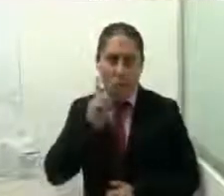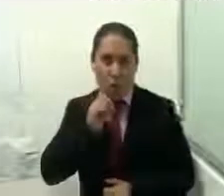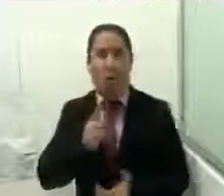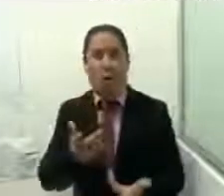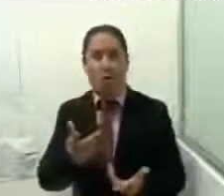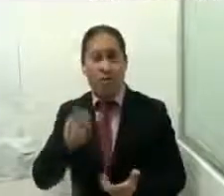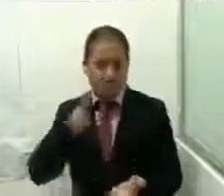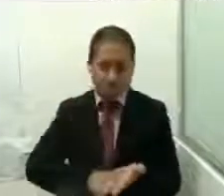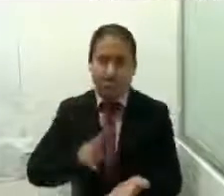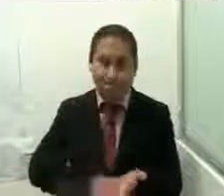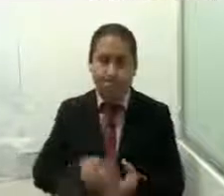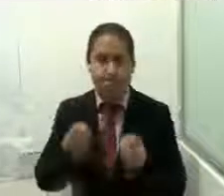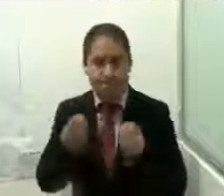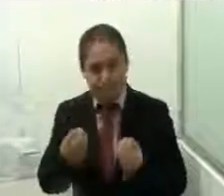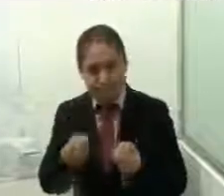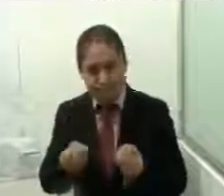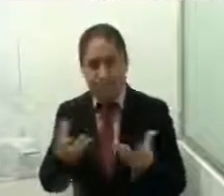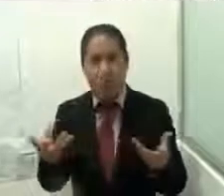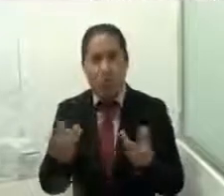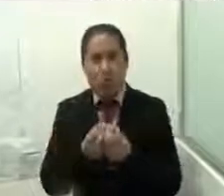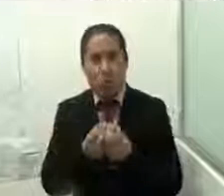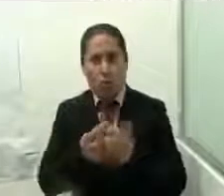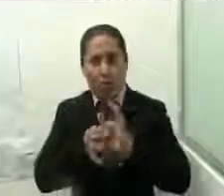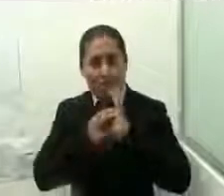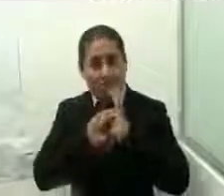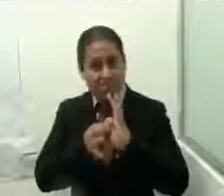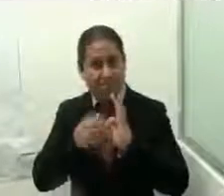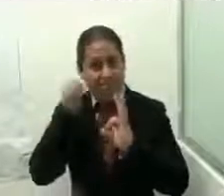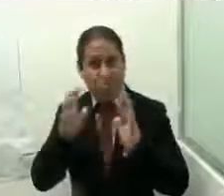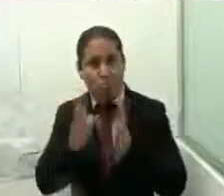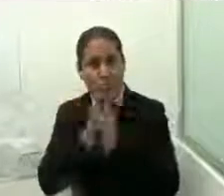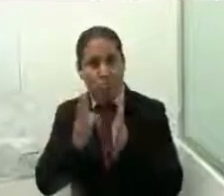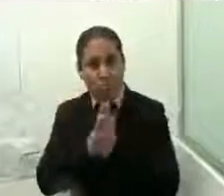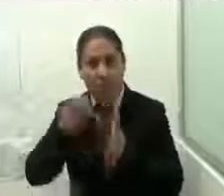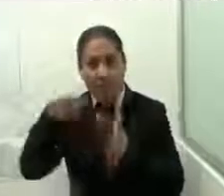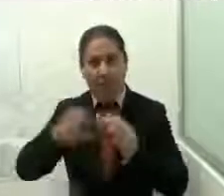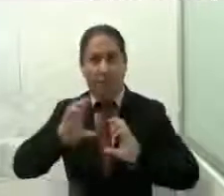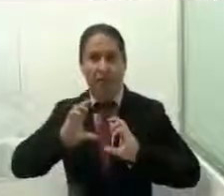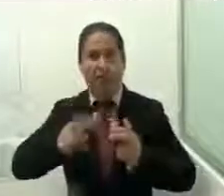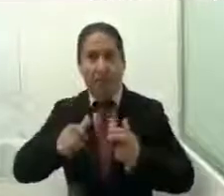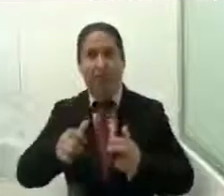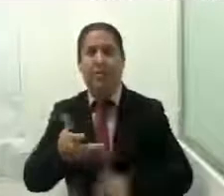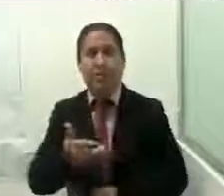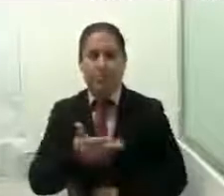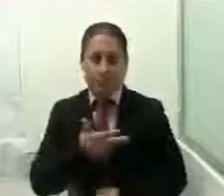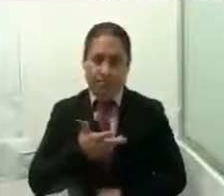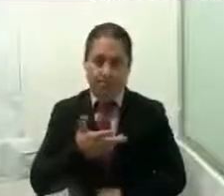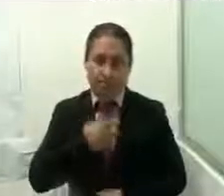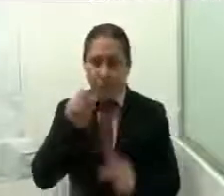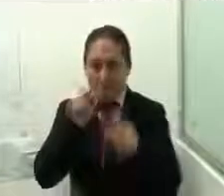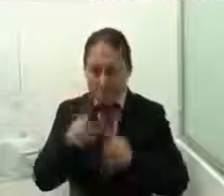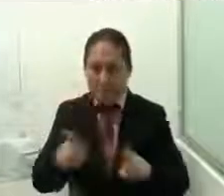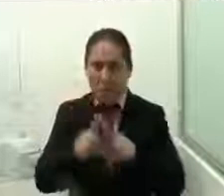y que, pues, unidas estamos luchando porque las mujeres chapanecas tengan el mismo progreso